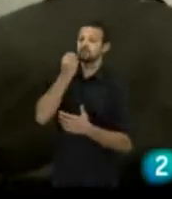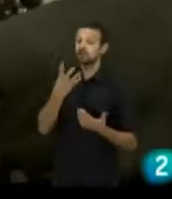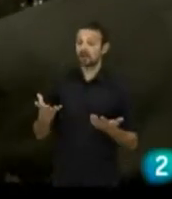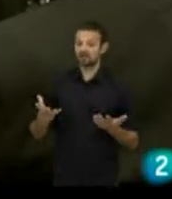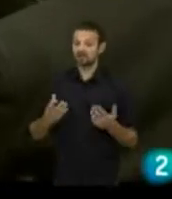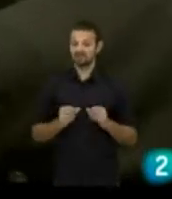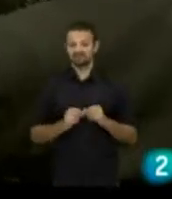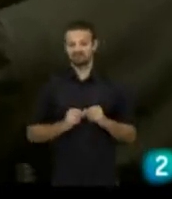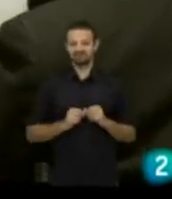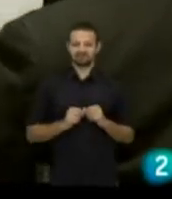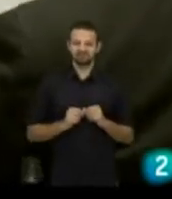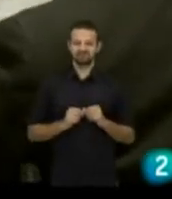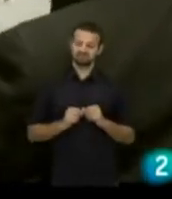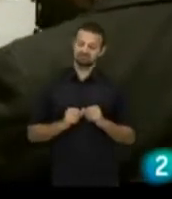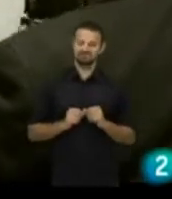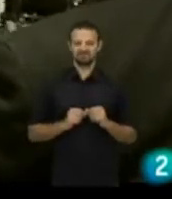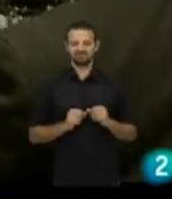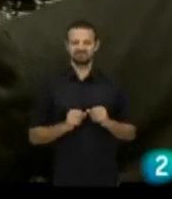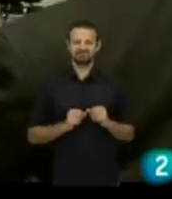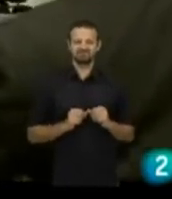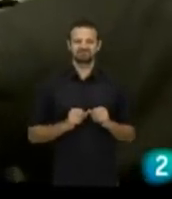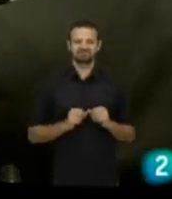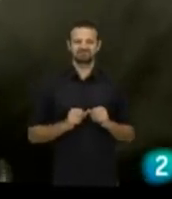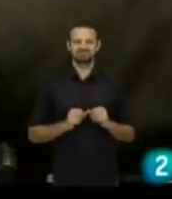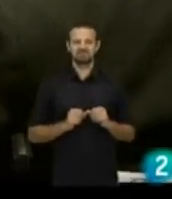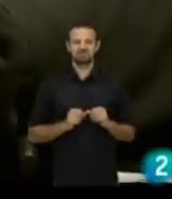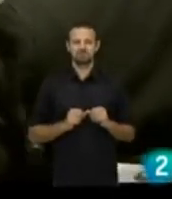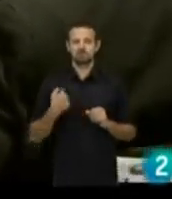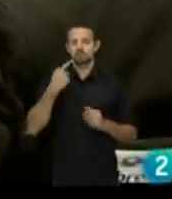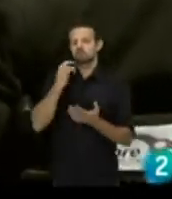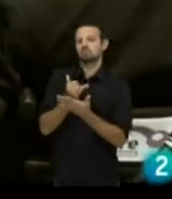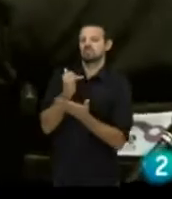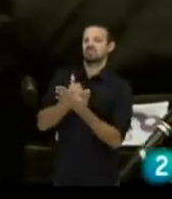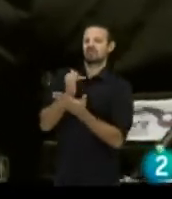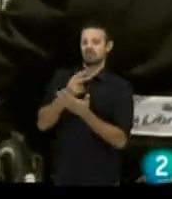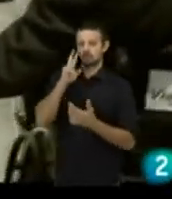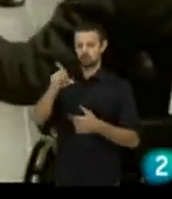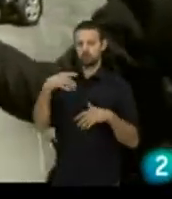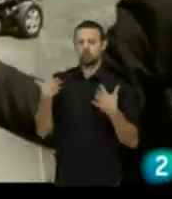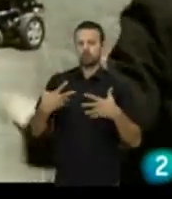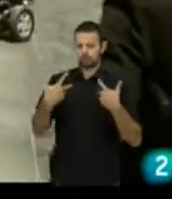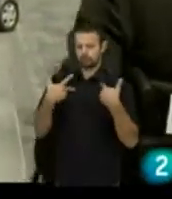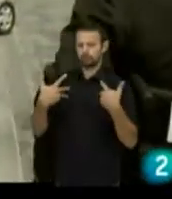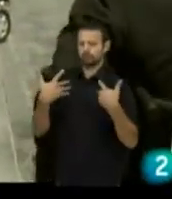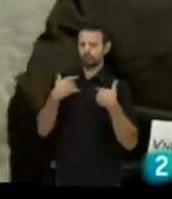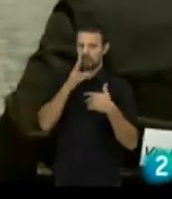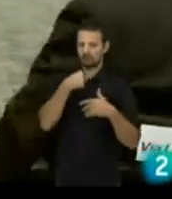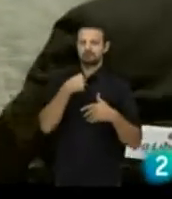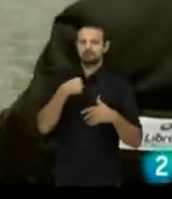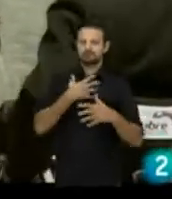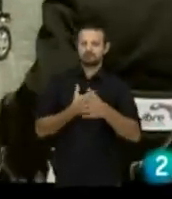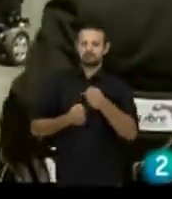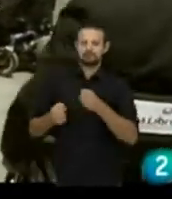¿Qué tal? Bien. Bueno, bueno. Muy bien. Pues nada, yo hoy estoy comprobando lo mal que lo pasáis vosotros. Está bueno.